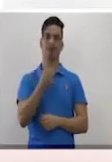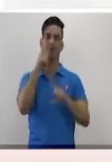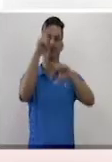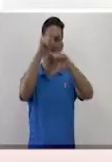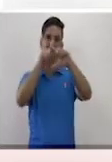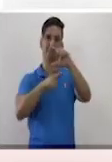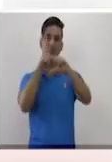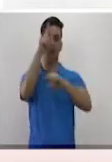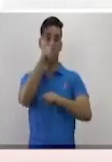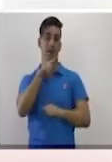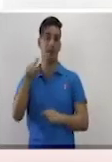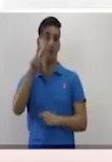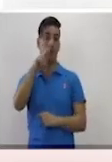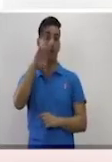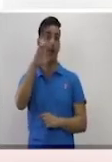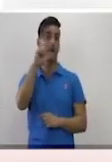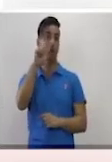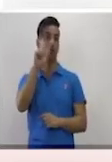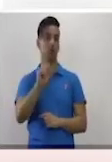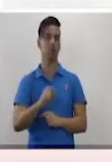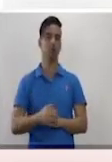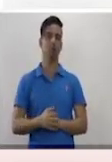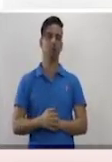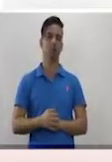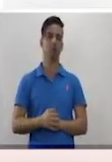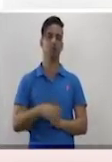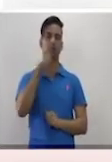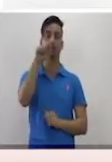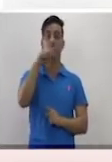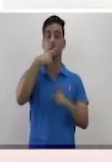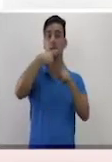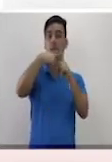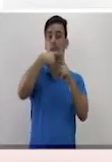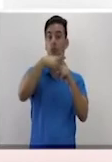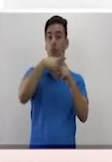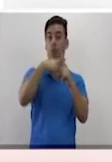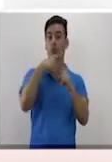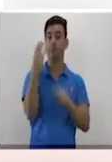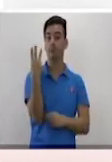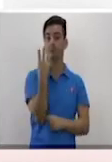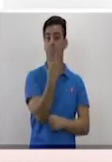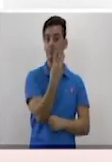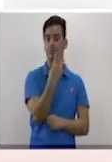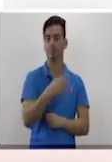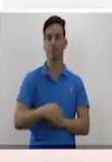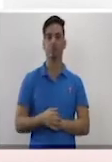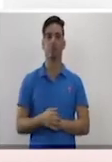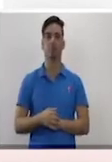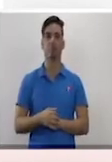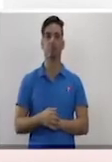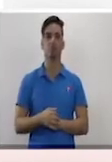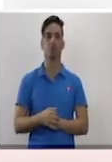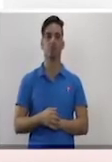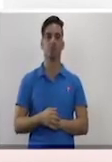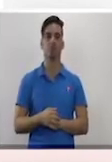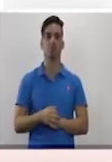Entonces, planteamos la suma de estas tres expresiones que identificamos en